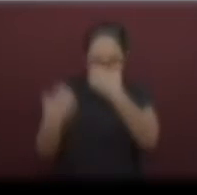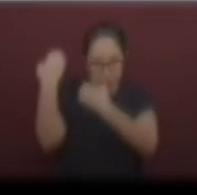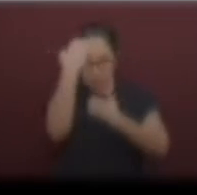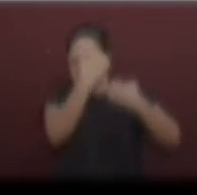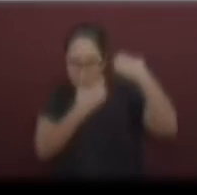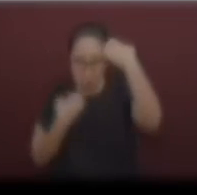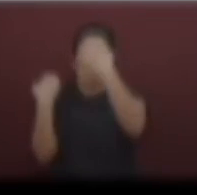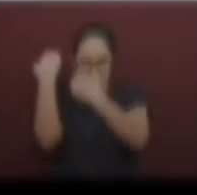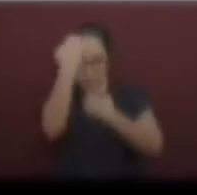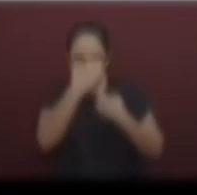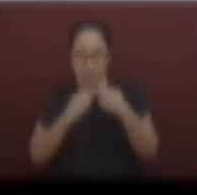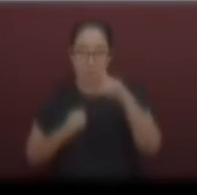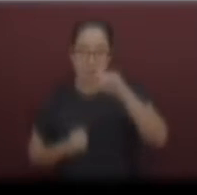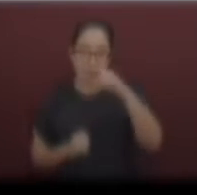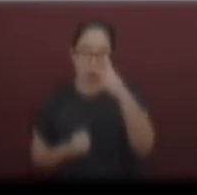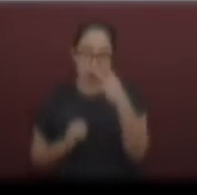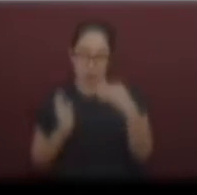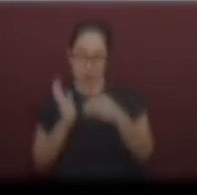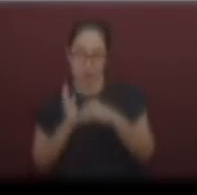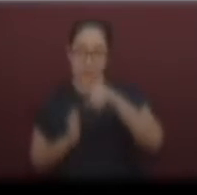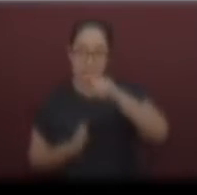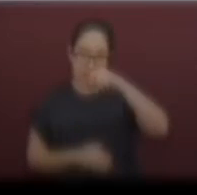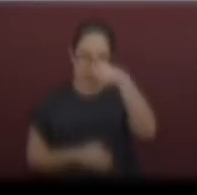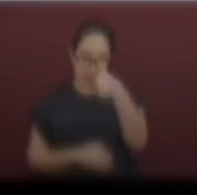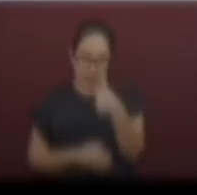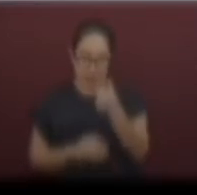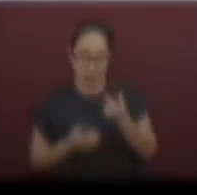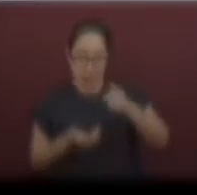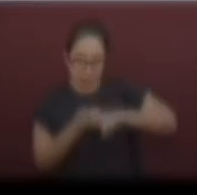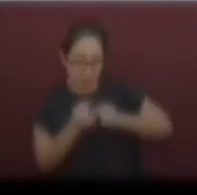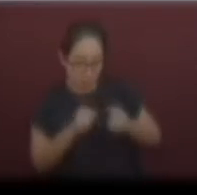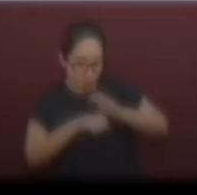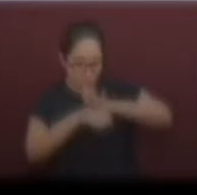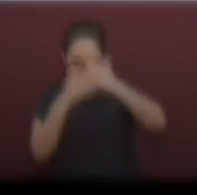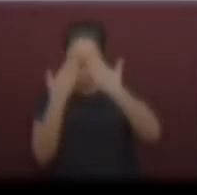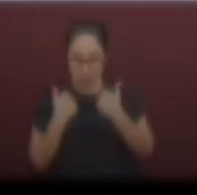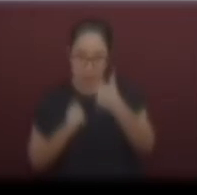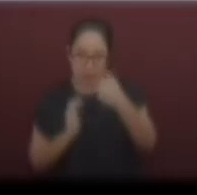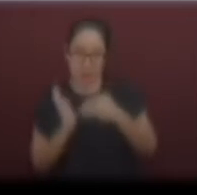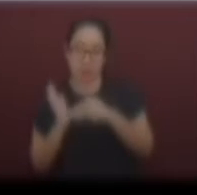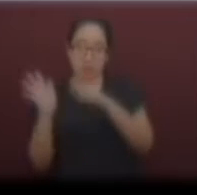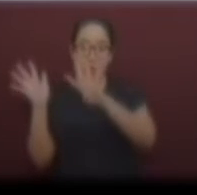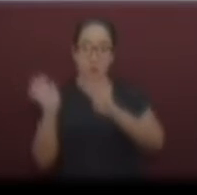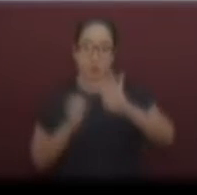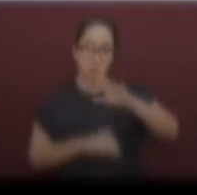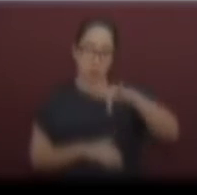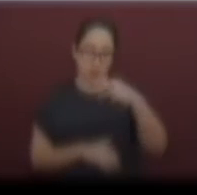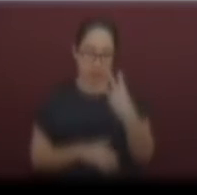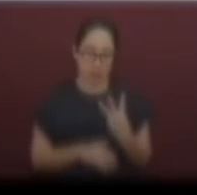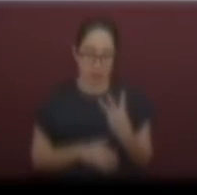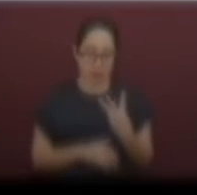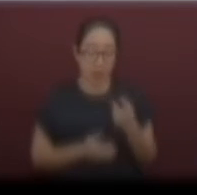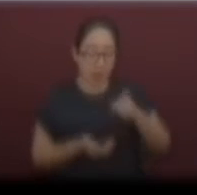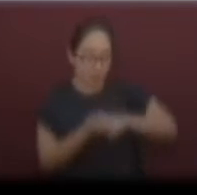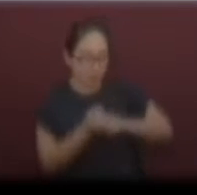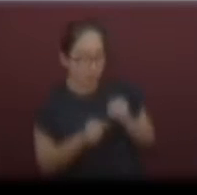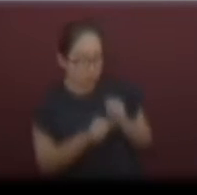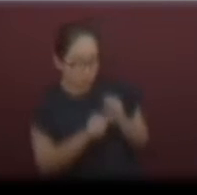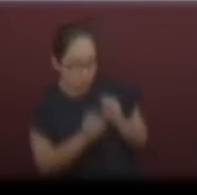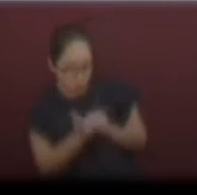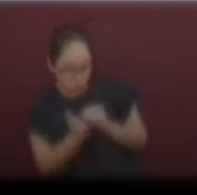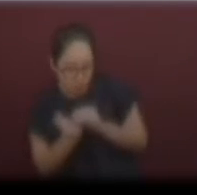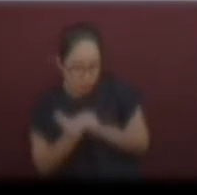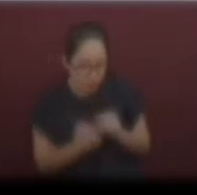22,026, los negativos 6,953 y aún se encuentran en investigación